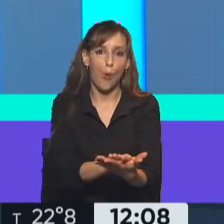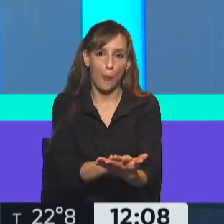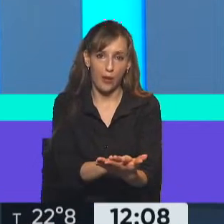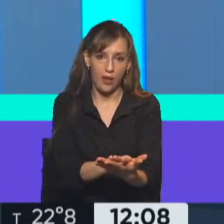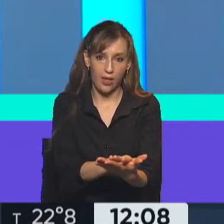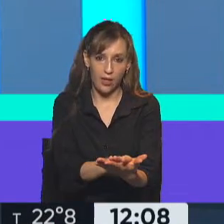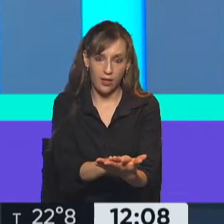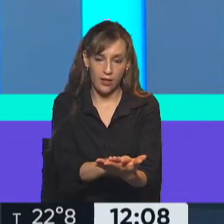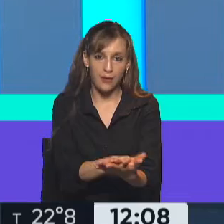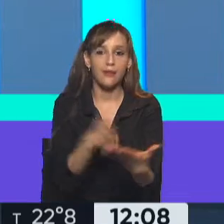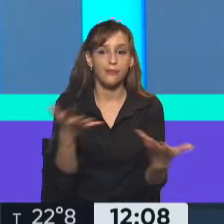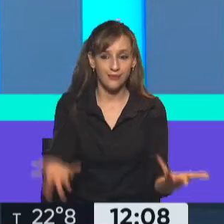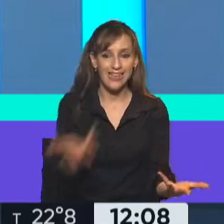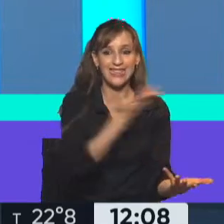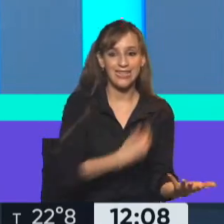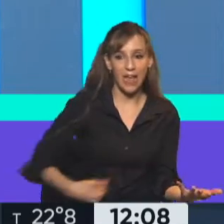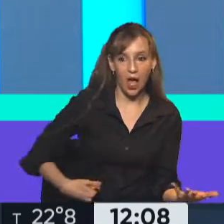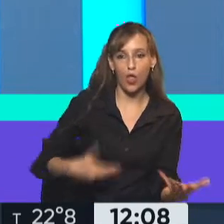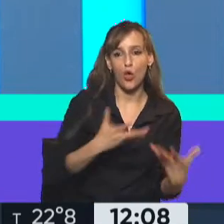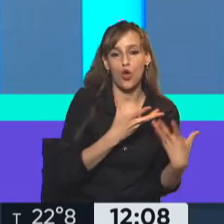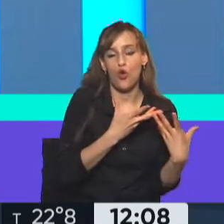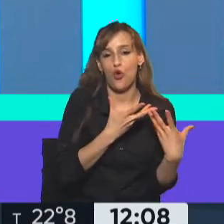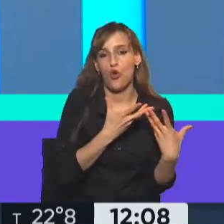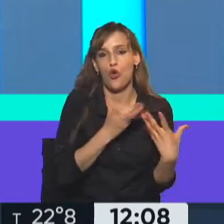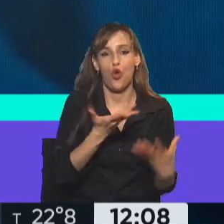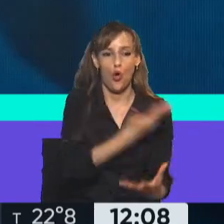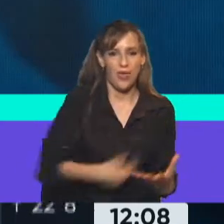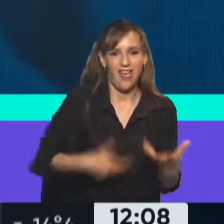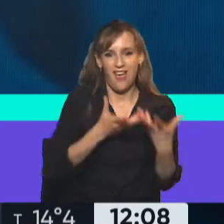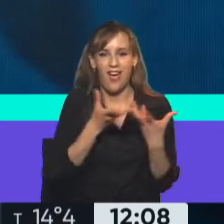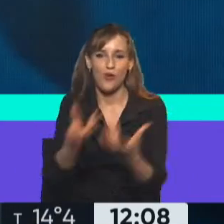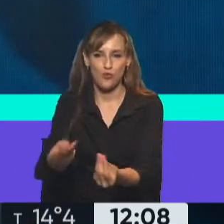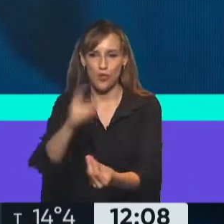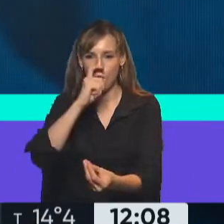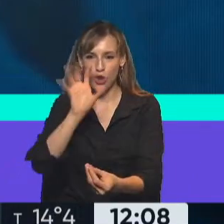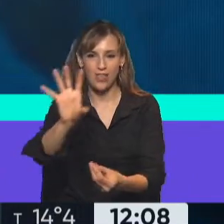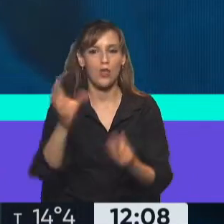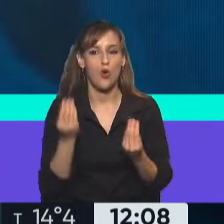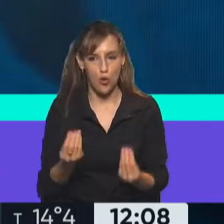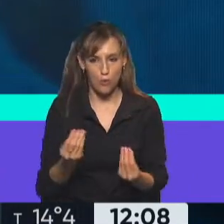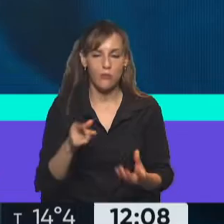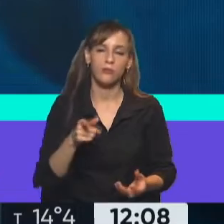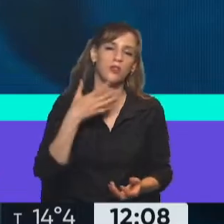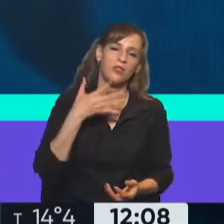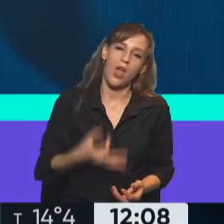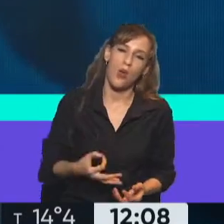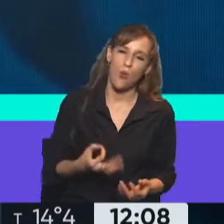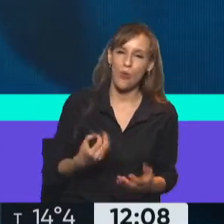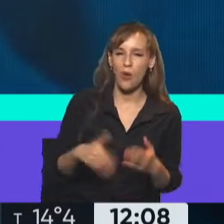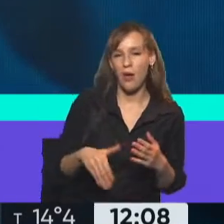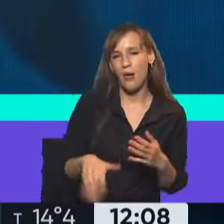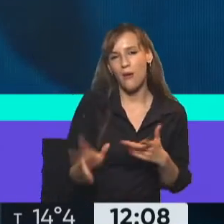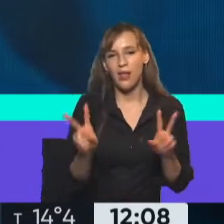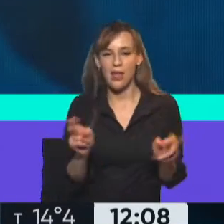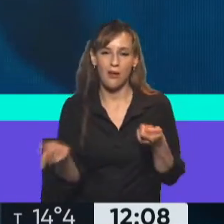Estado Nacional hacia la provincia de Corrientes a partir de los incendios. Uno supone que habrá seguramente alguna chicana política en el medio, esto